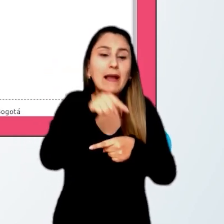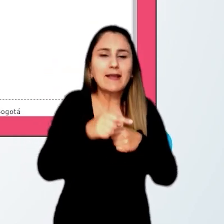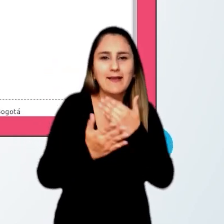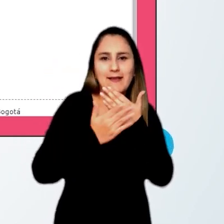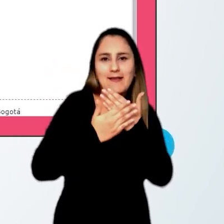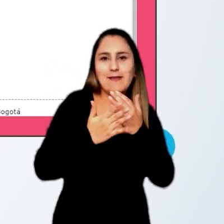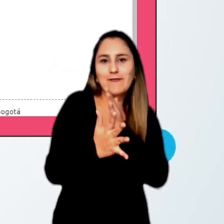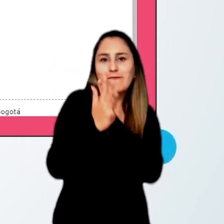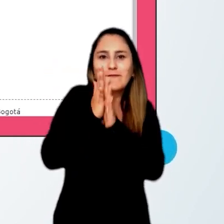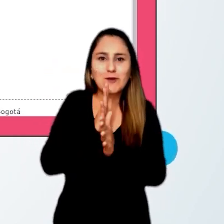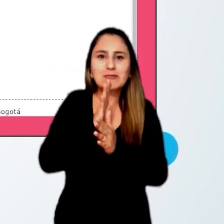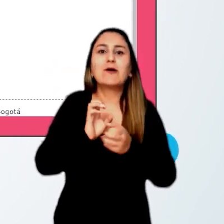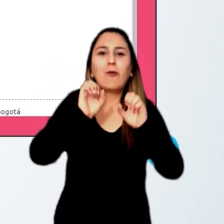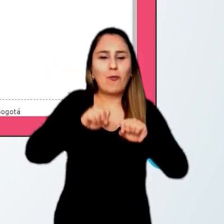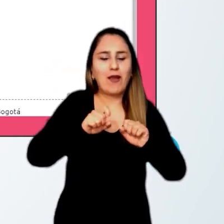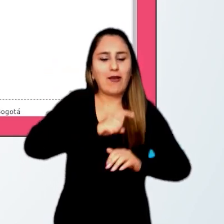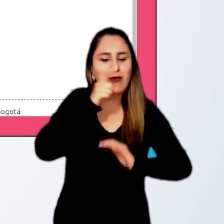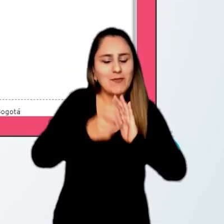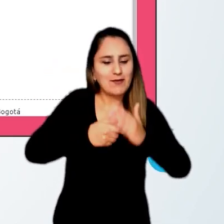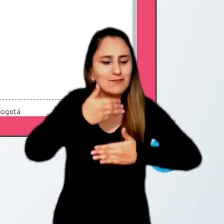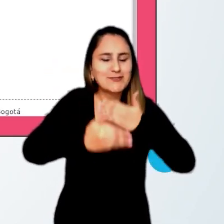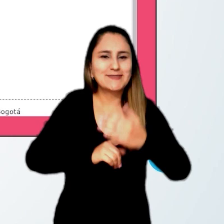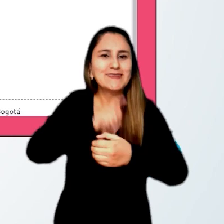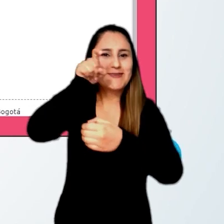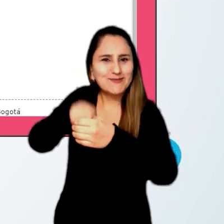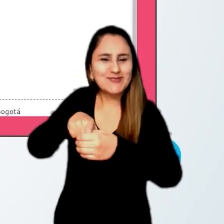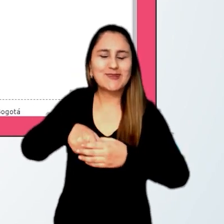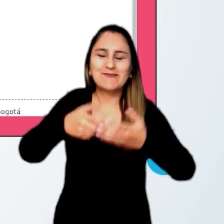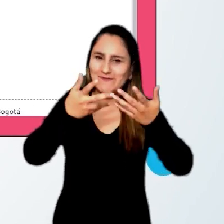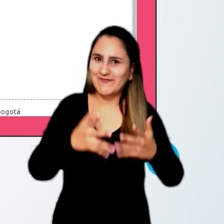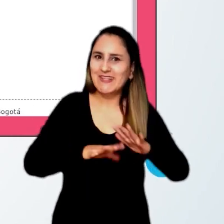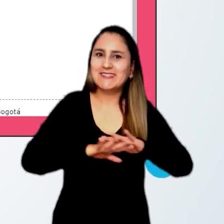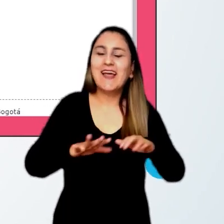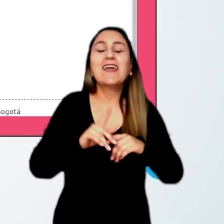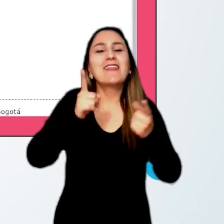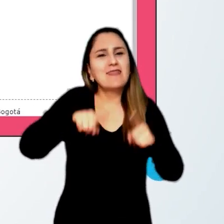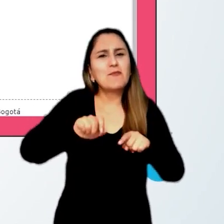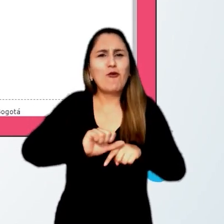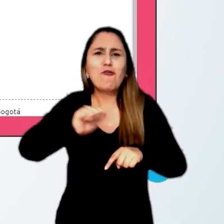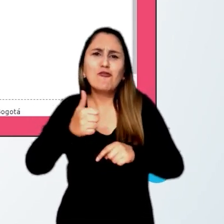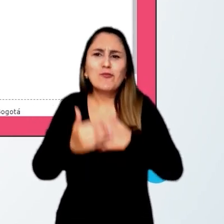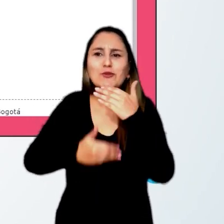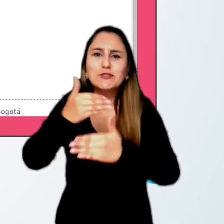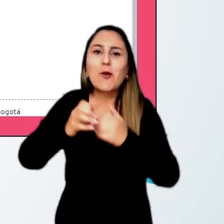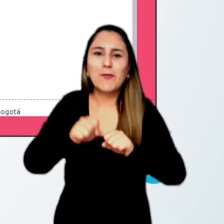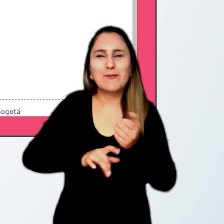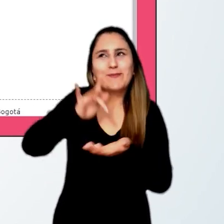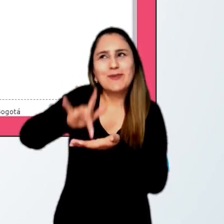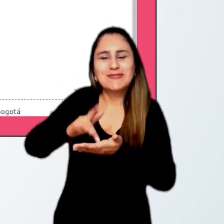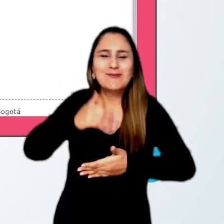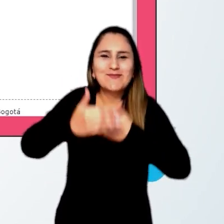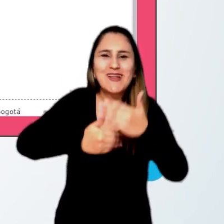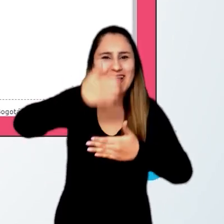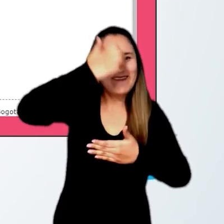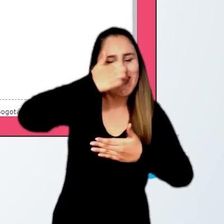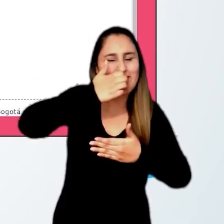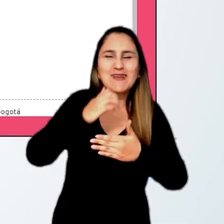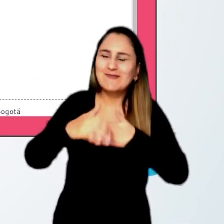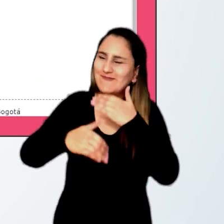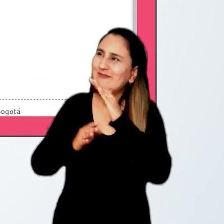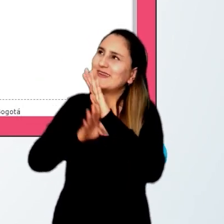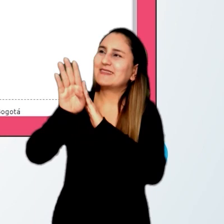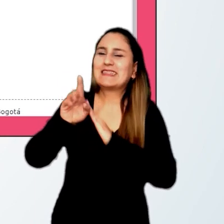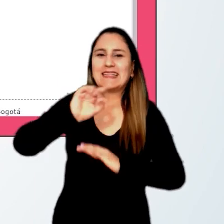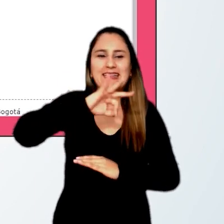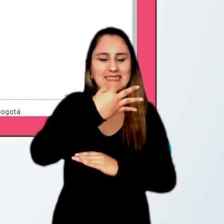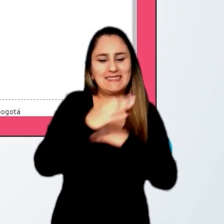información que le permitirá completar su proceso de inscripción y los demás procesos para participar en evaluar para avanzar